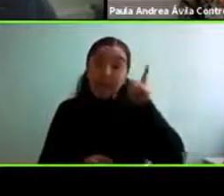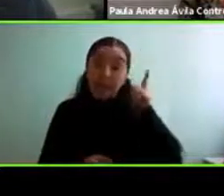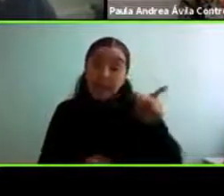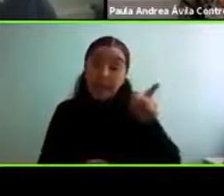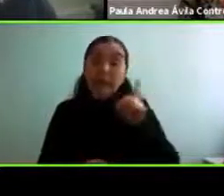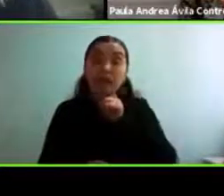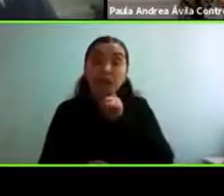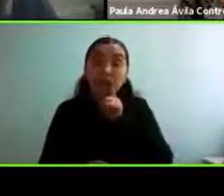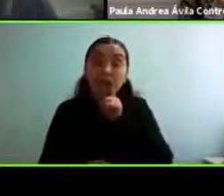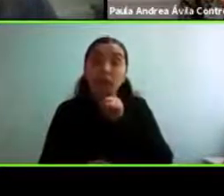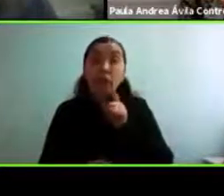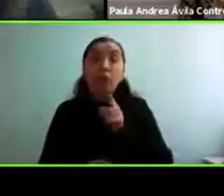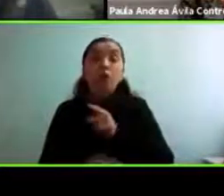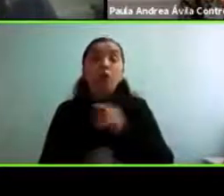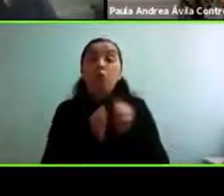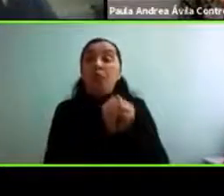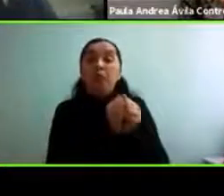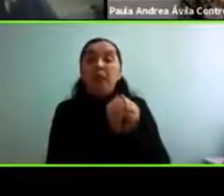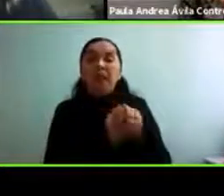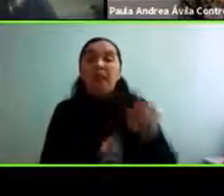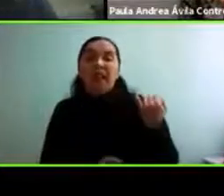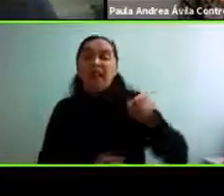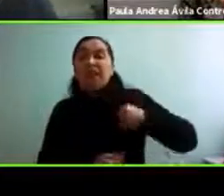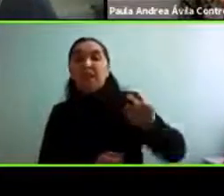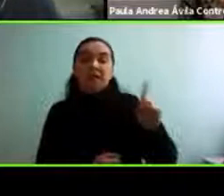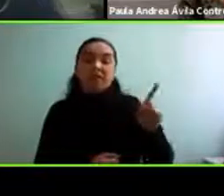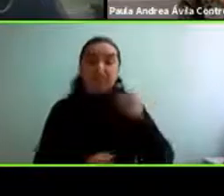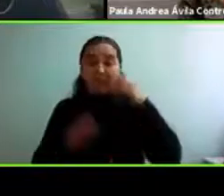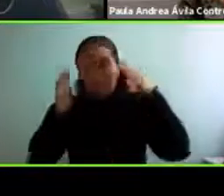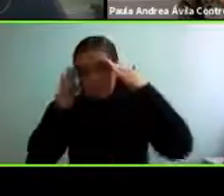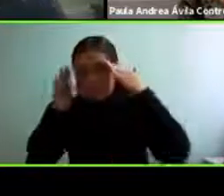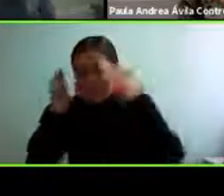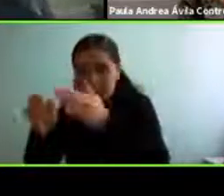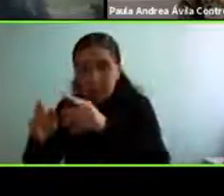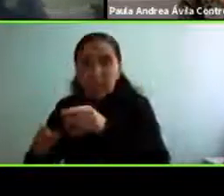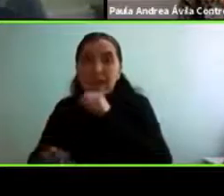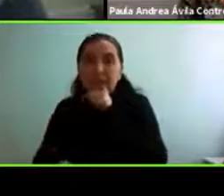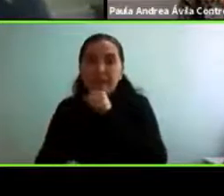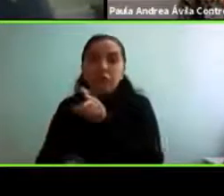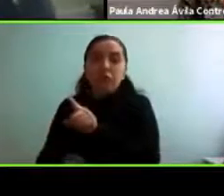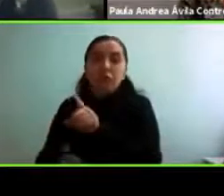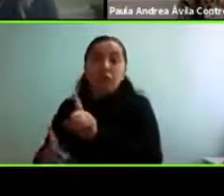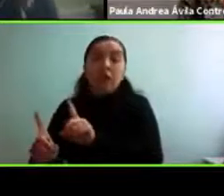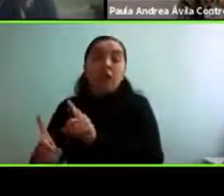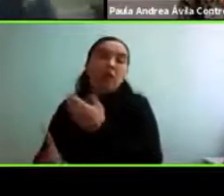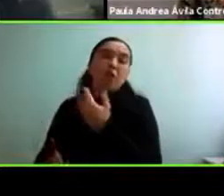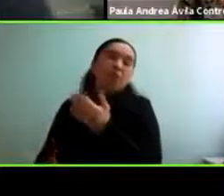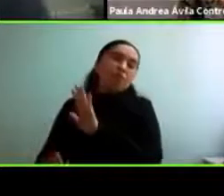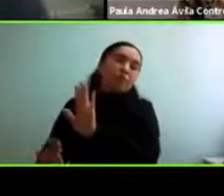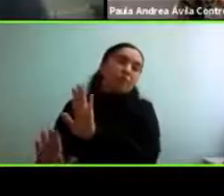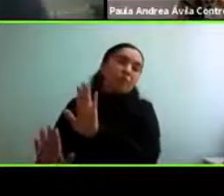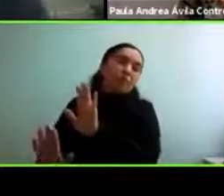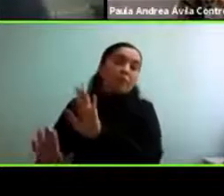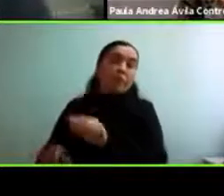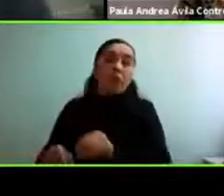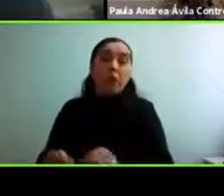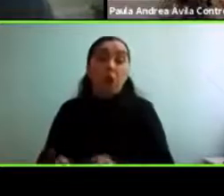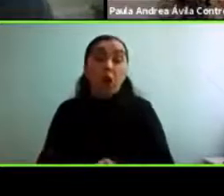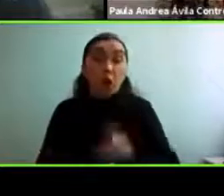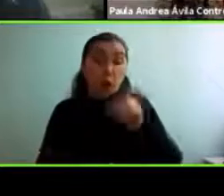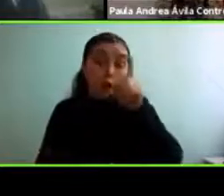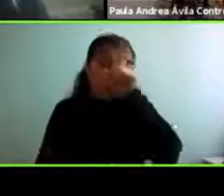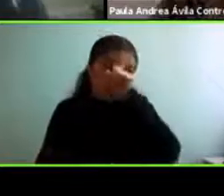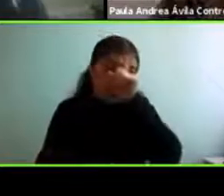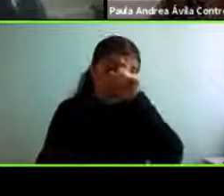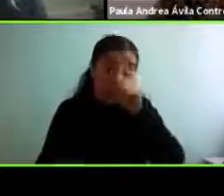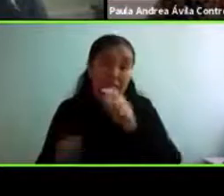colegas que no querían dedicarse a ver gente mayor que le hacían el kit atender a las personas viejas en clínica y